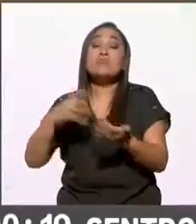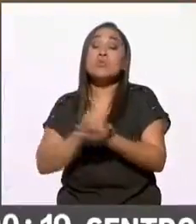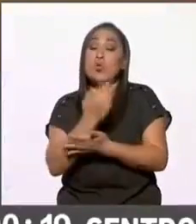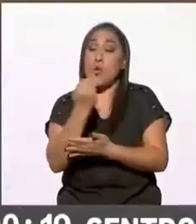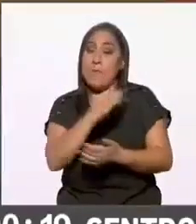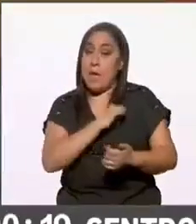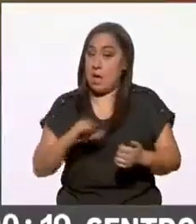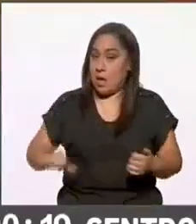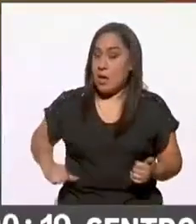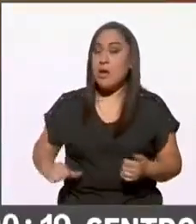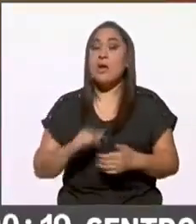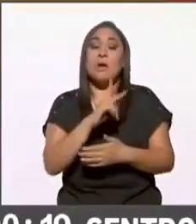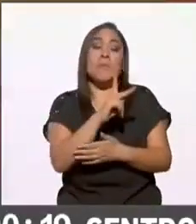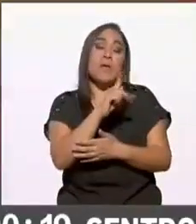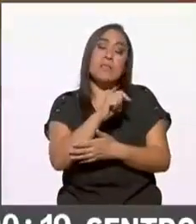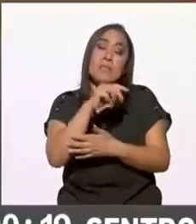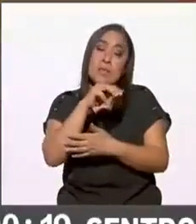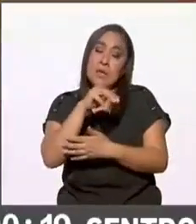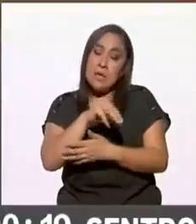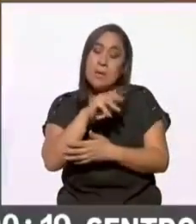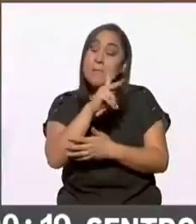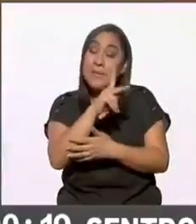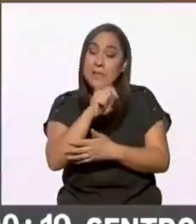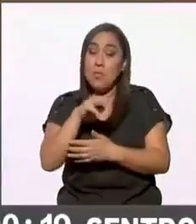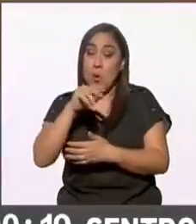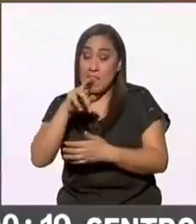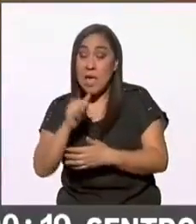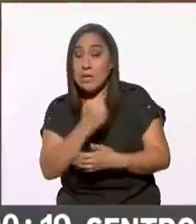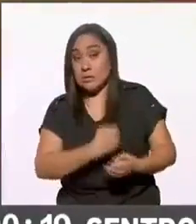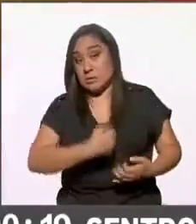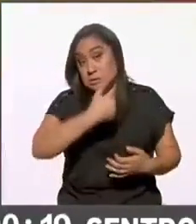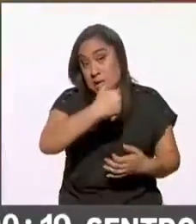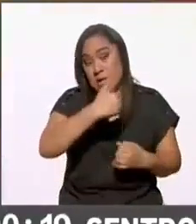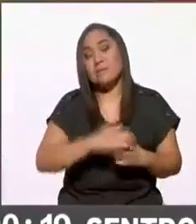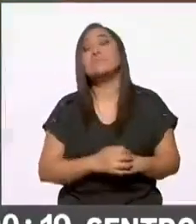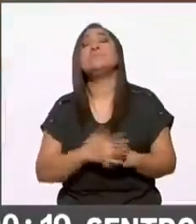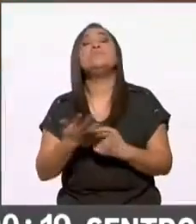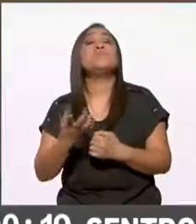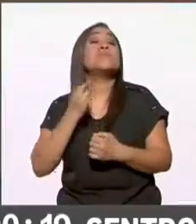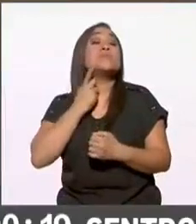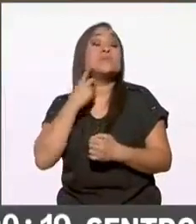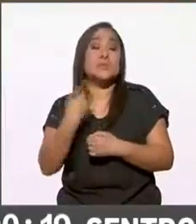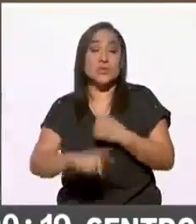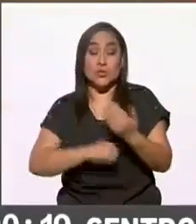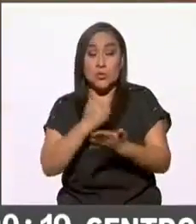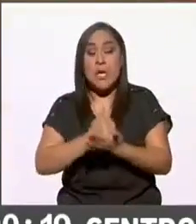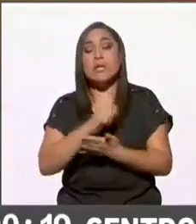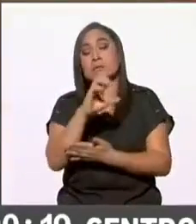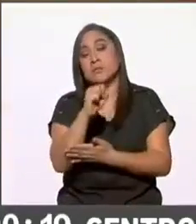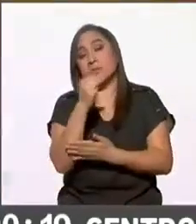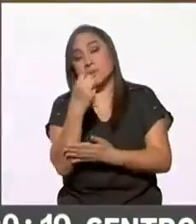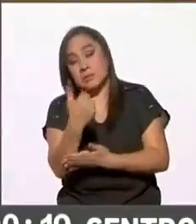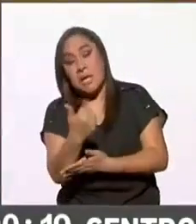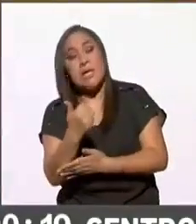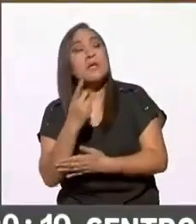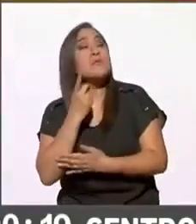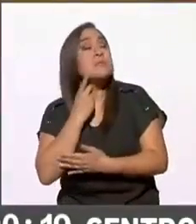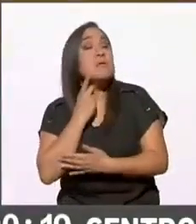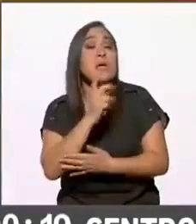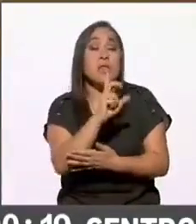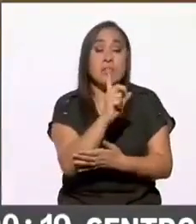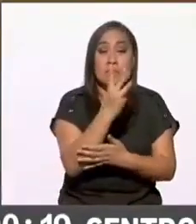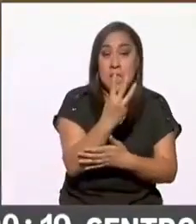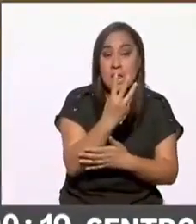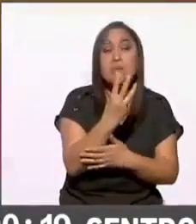alianza PT-Morena seis y en cuanto al Congreso al Congreso local son 66 diputados 33 por